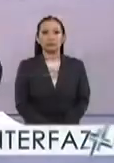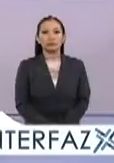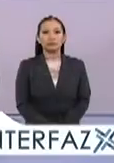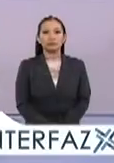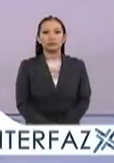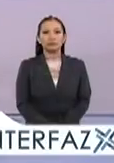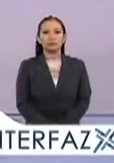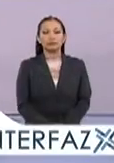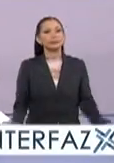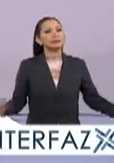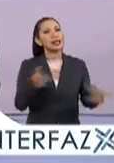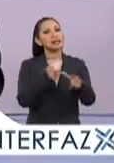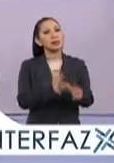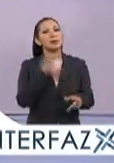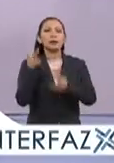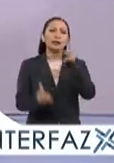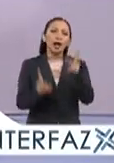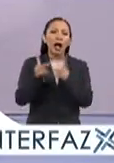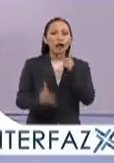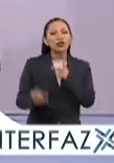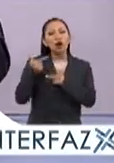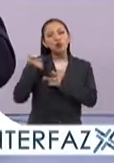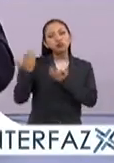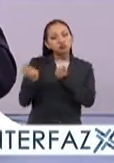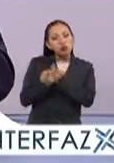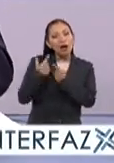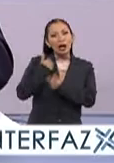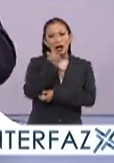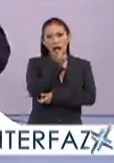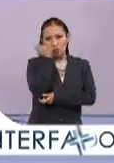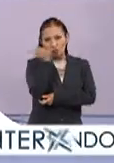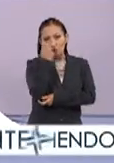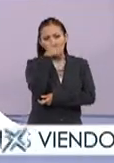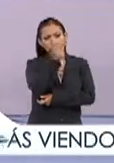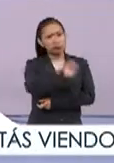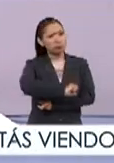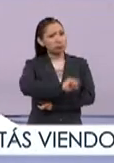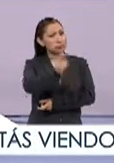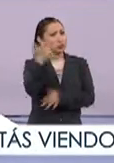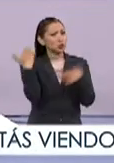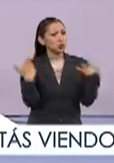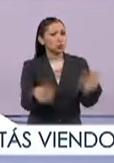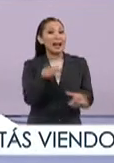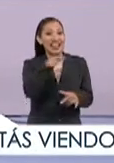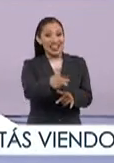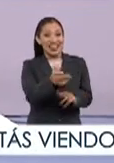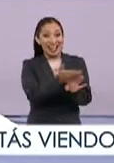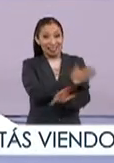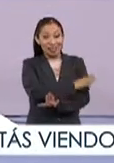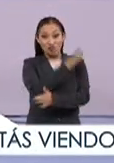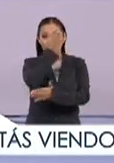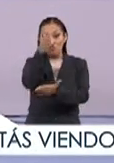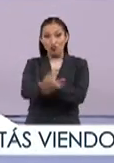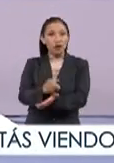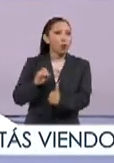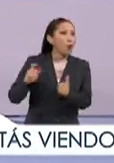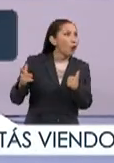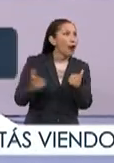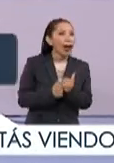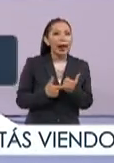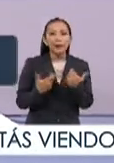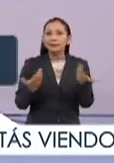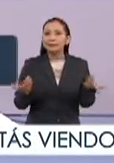Y seguimos platicando, dialogando con estudiantes, estudiantes talentosos que tuvieron la oportunidad de hacer alguna